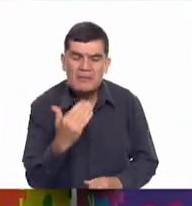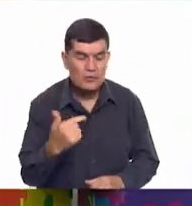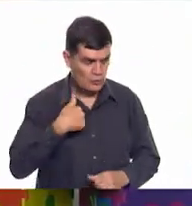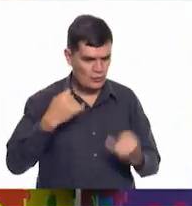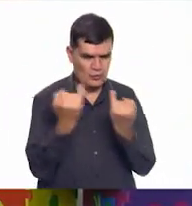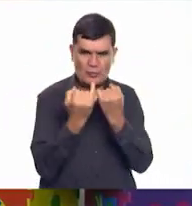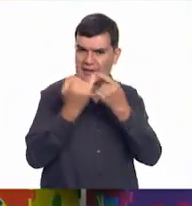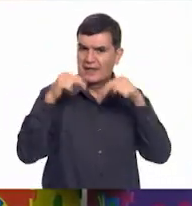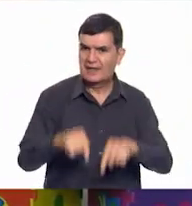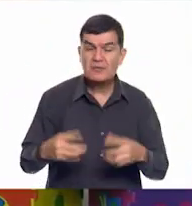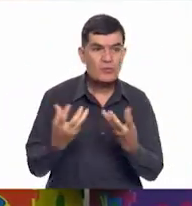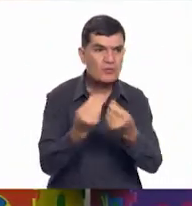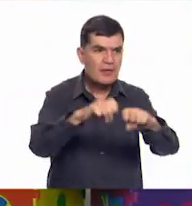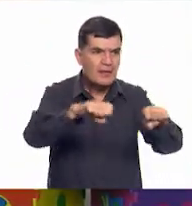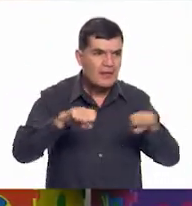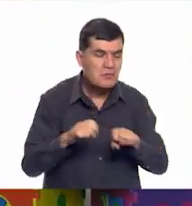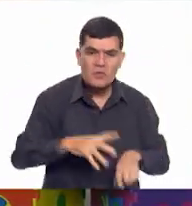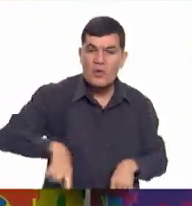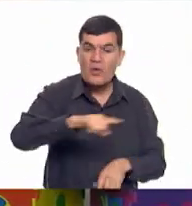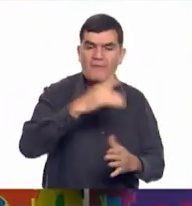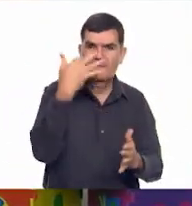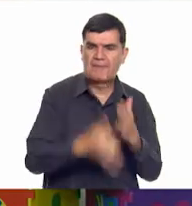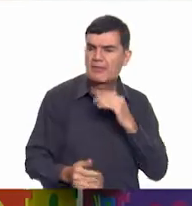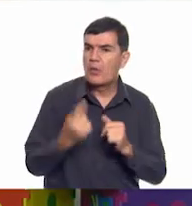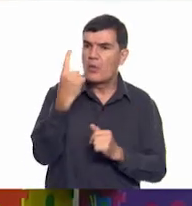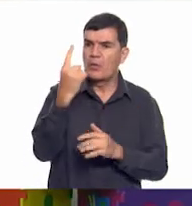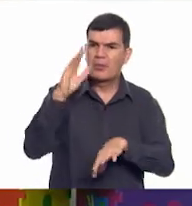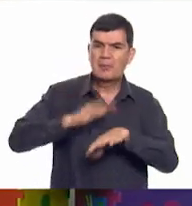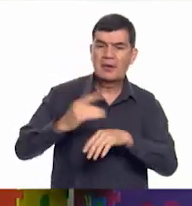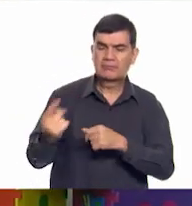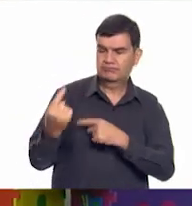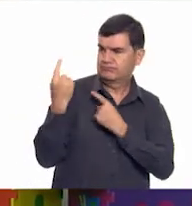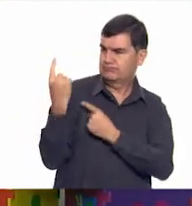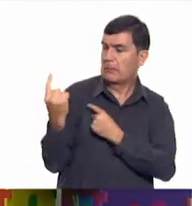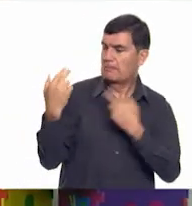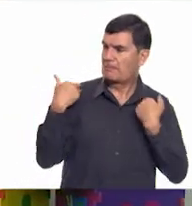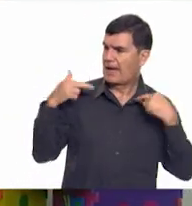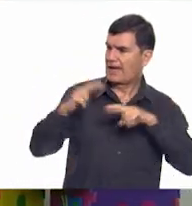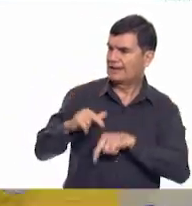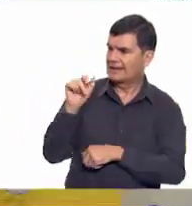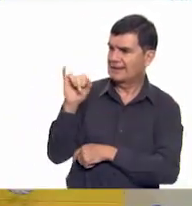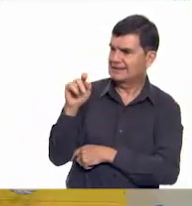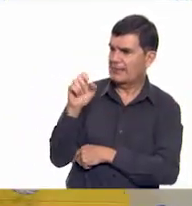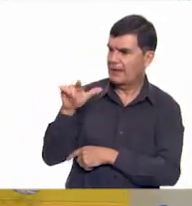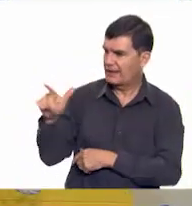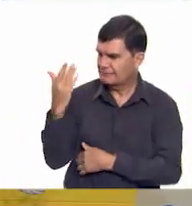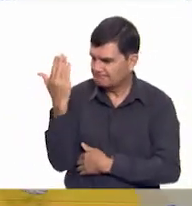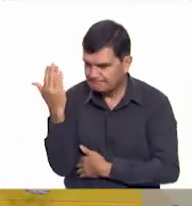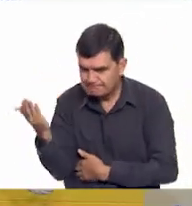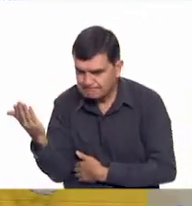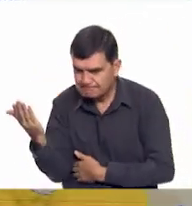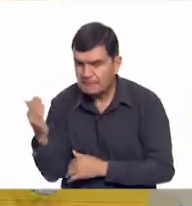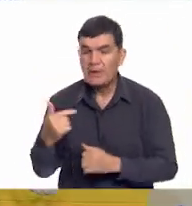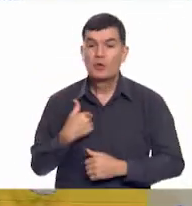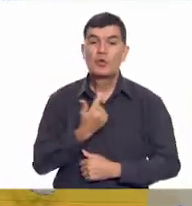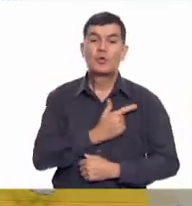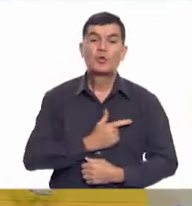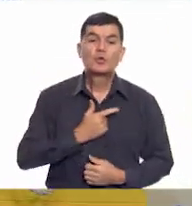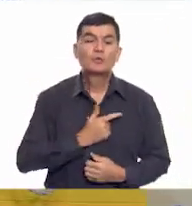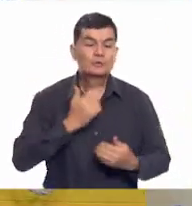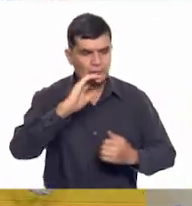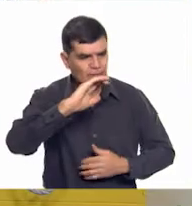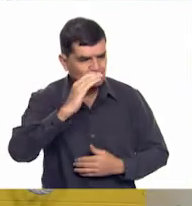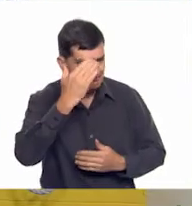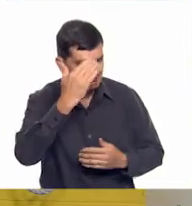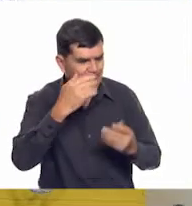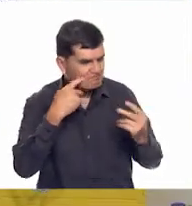como siempre, nuestro equipo no está completo sin la ayuda de la maestra Isabel. ¡Erik, qué gusto me da verte